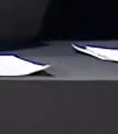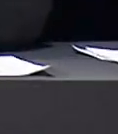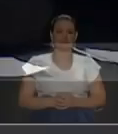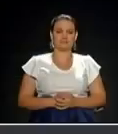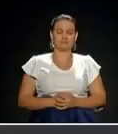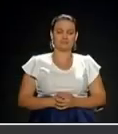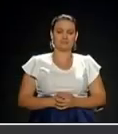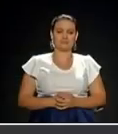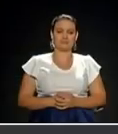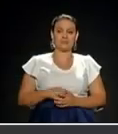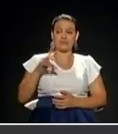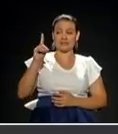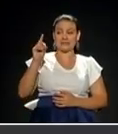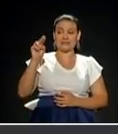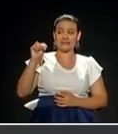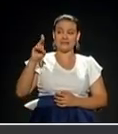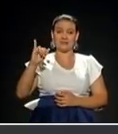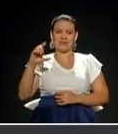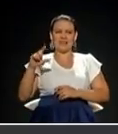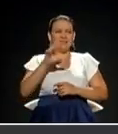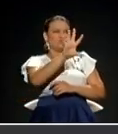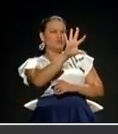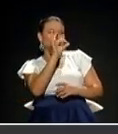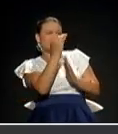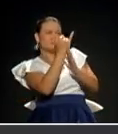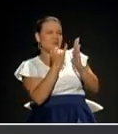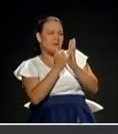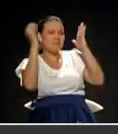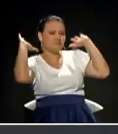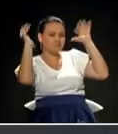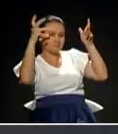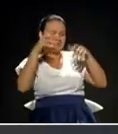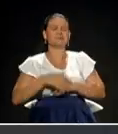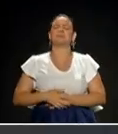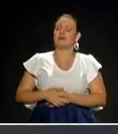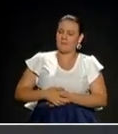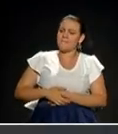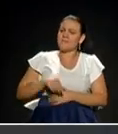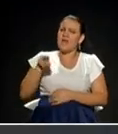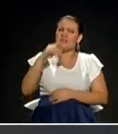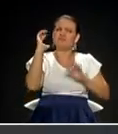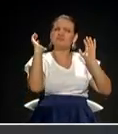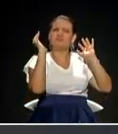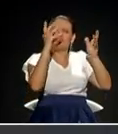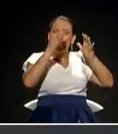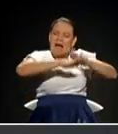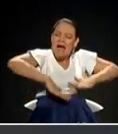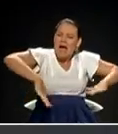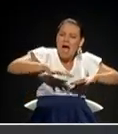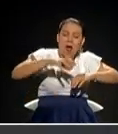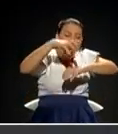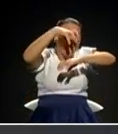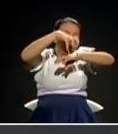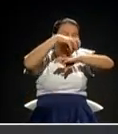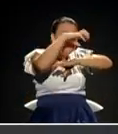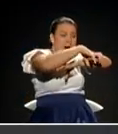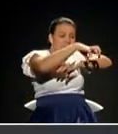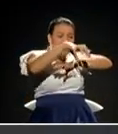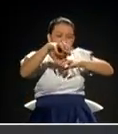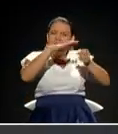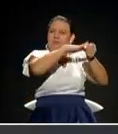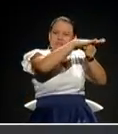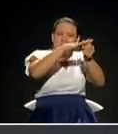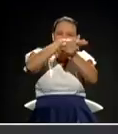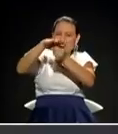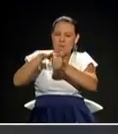implementación de zonas urbanas de aire protegido y limitadas por el área metropolitana no se ha hecho efectiva. Una de ellas está ubicada en el centro de Medellín y contempla